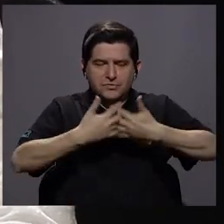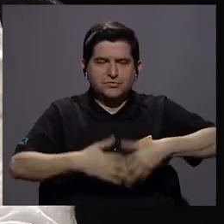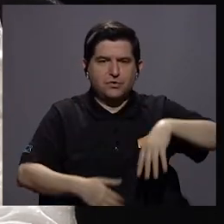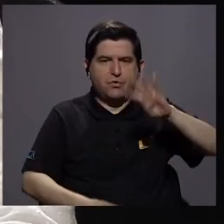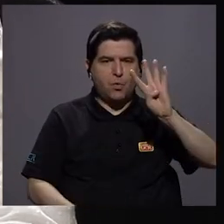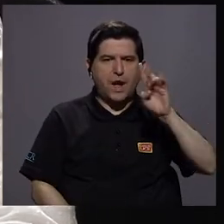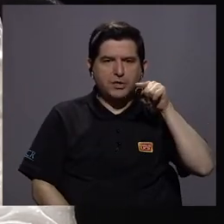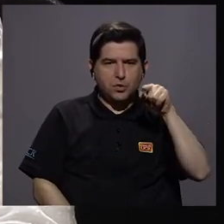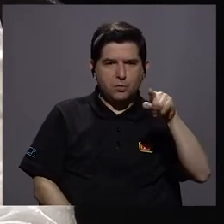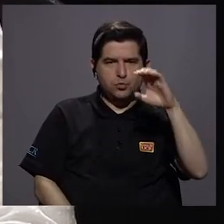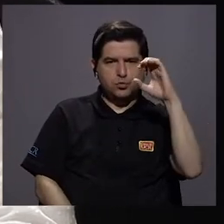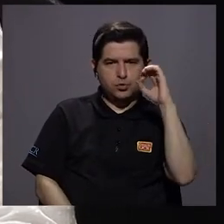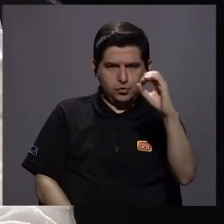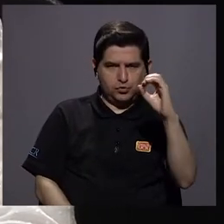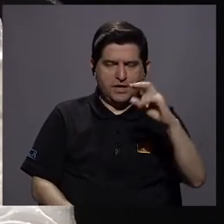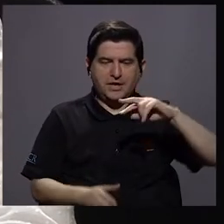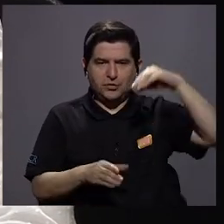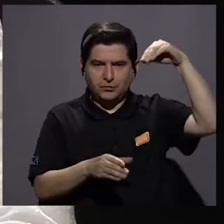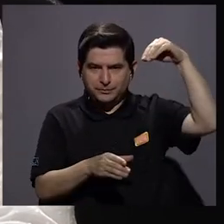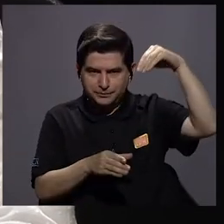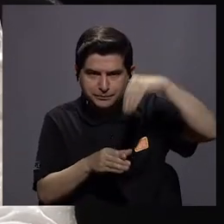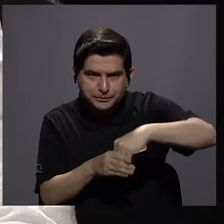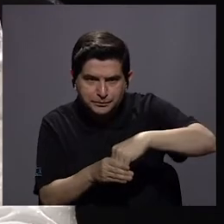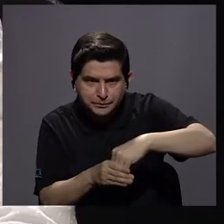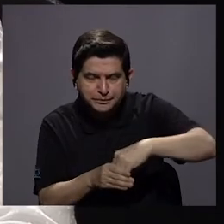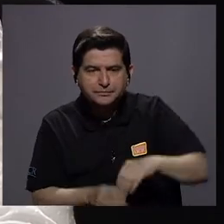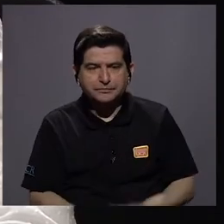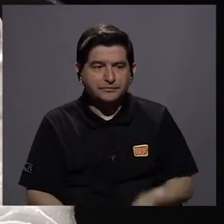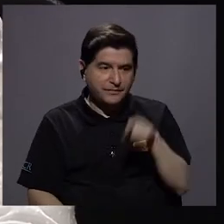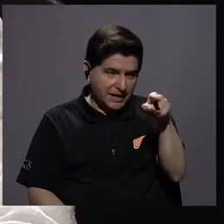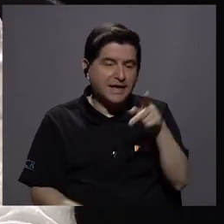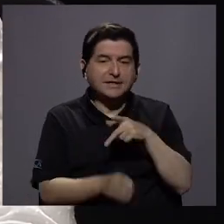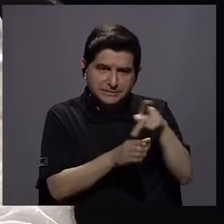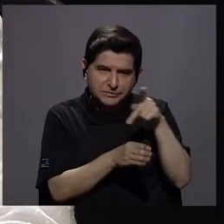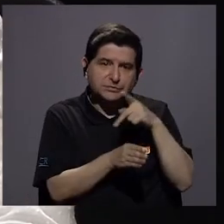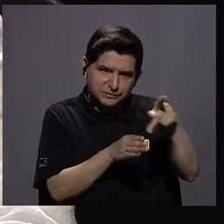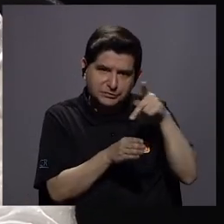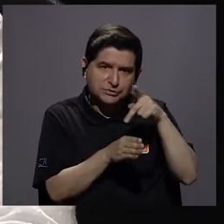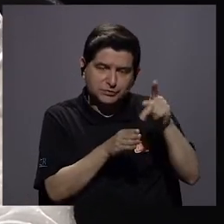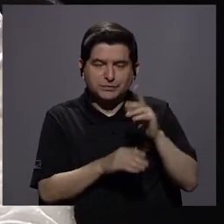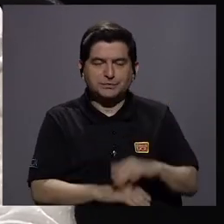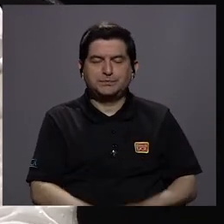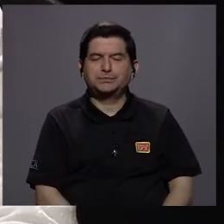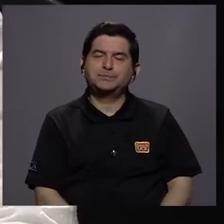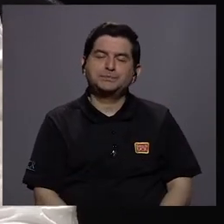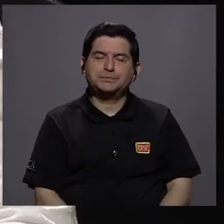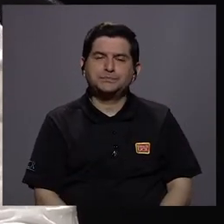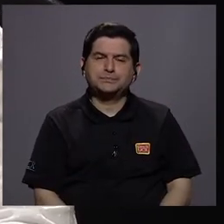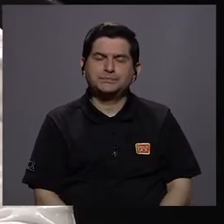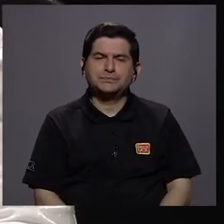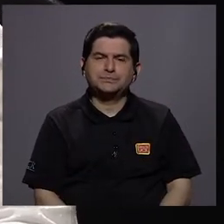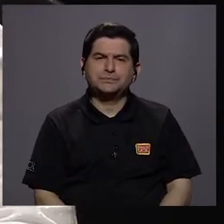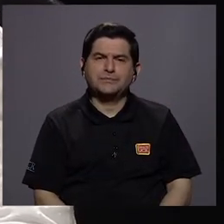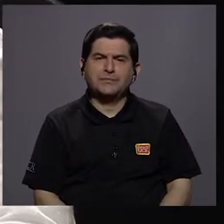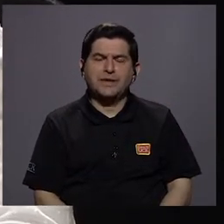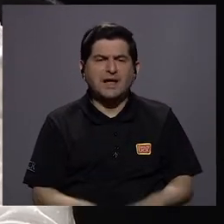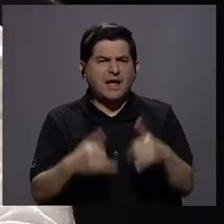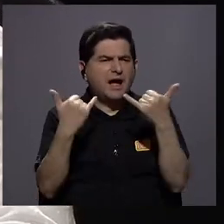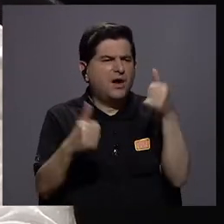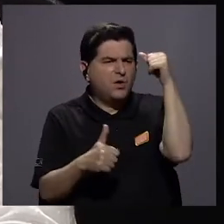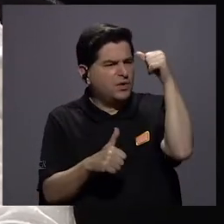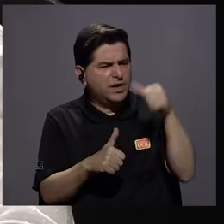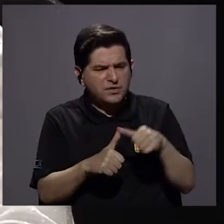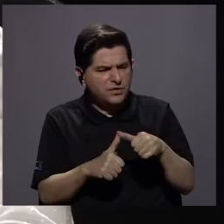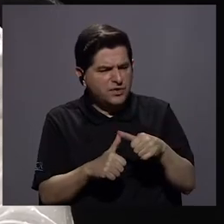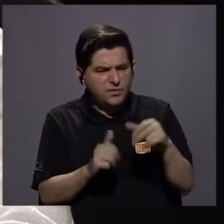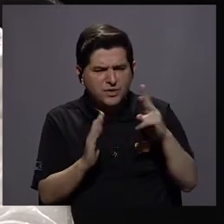involucra a estas profesiones. Entonces, se dice, ahorita no recuerdo dónde